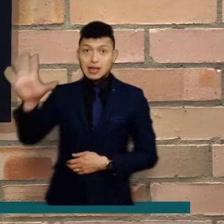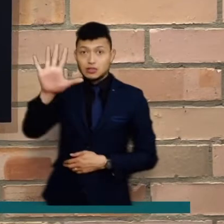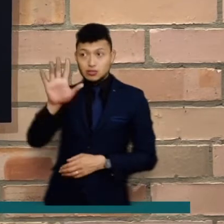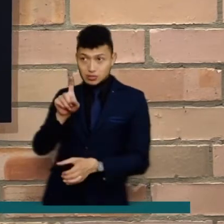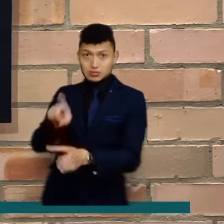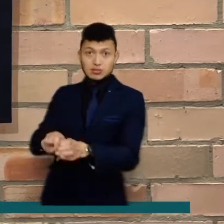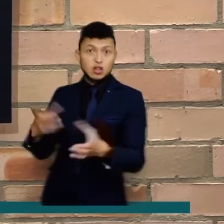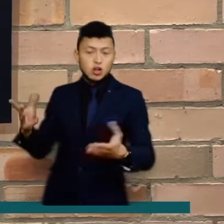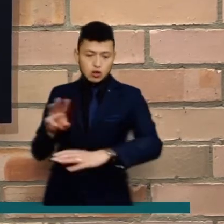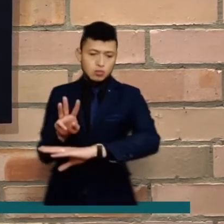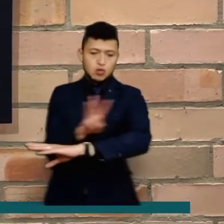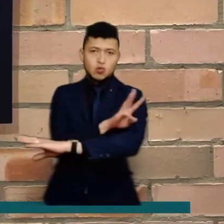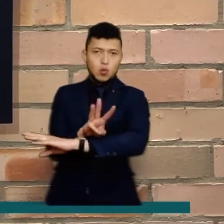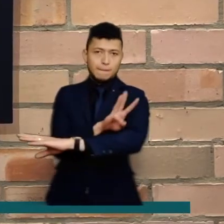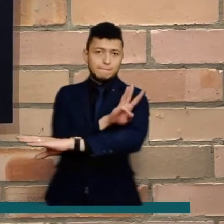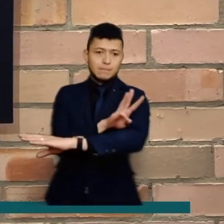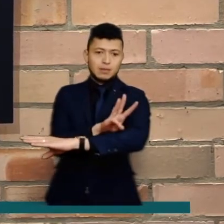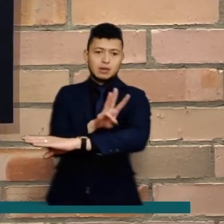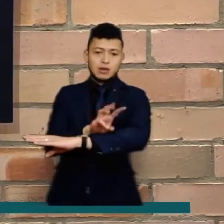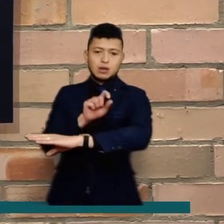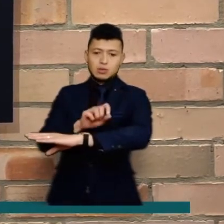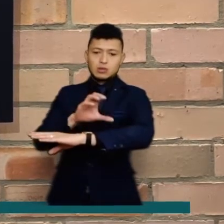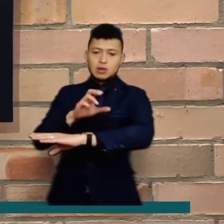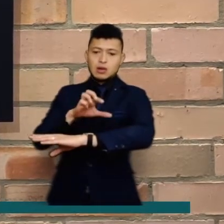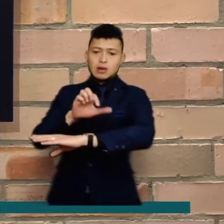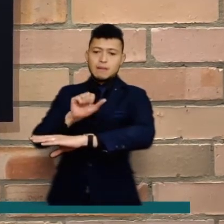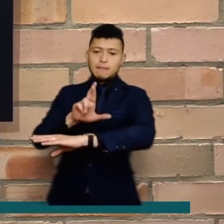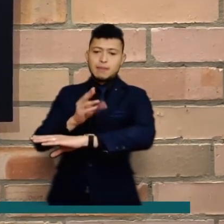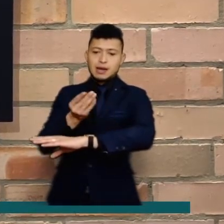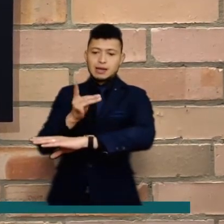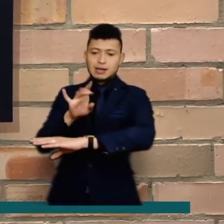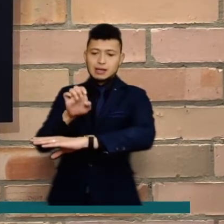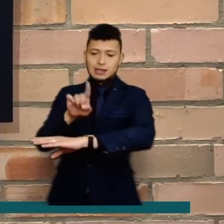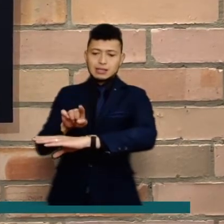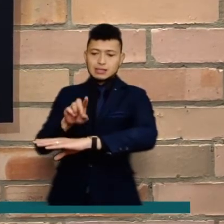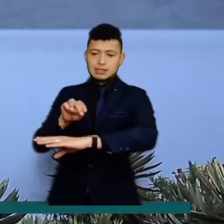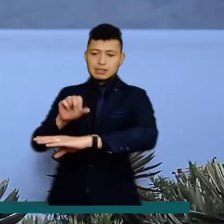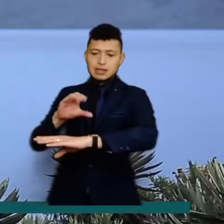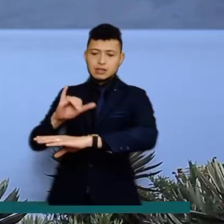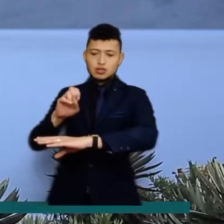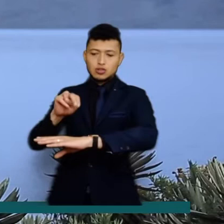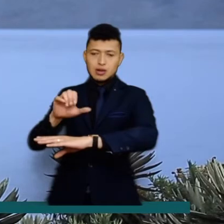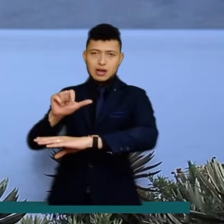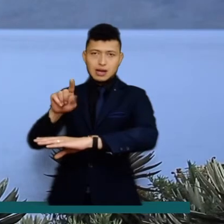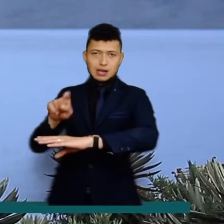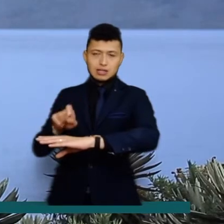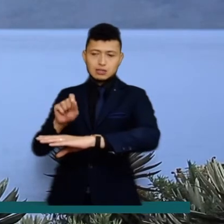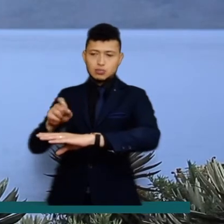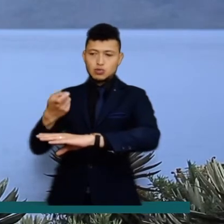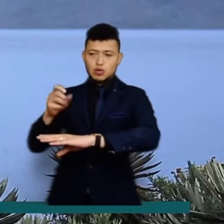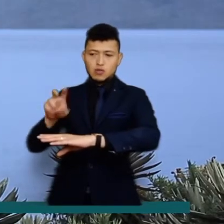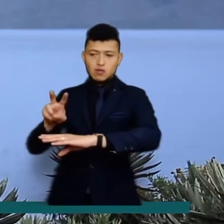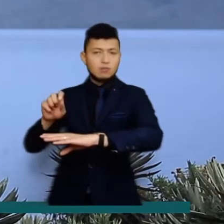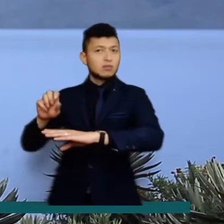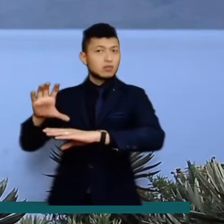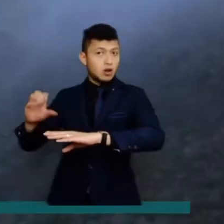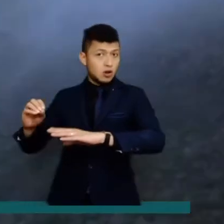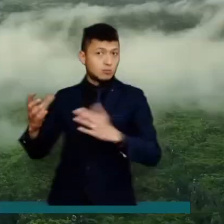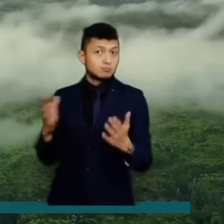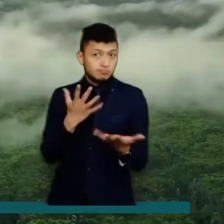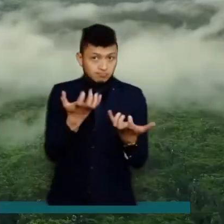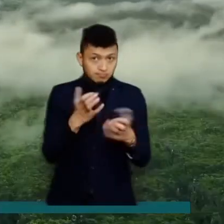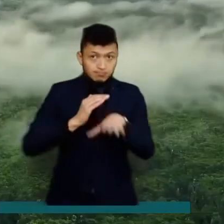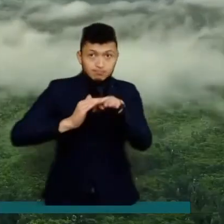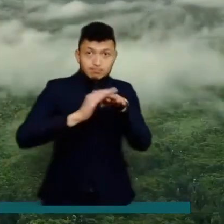naturales visita nuestra página web www.parkenacionales.gov.com La invitación es a visitar los parques